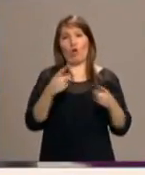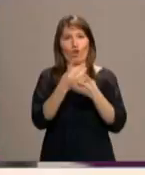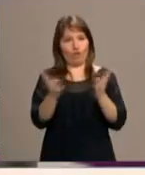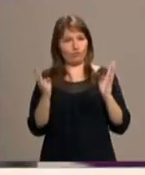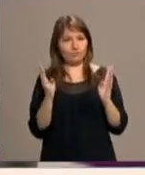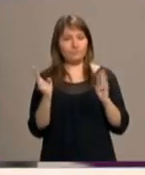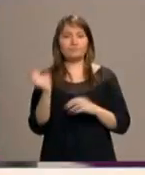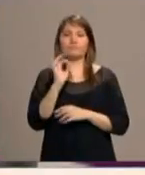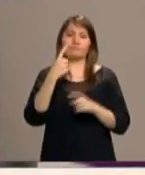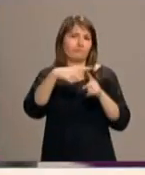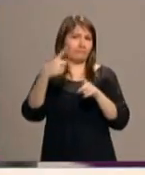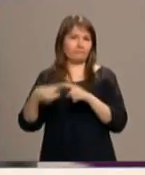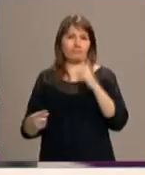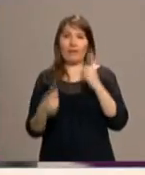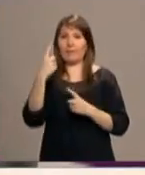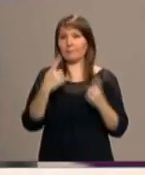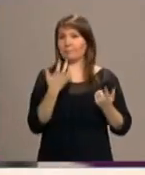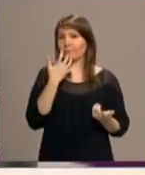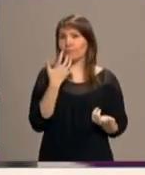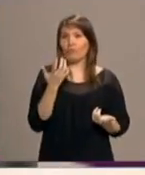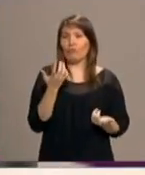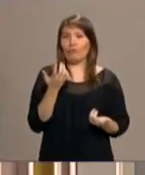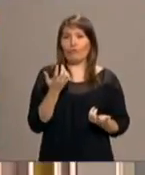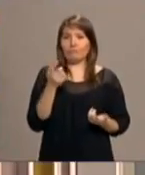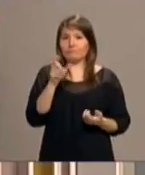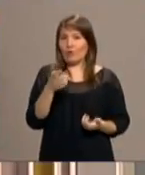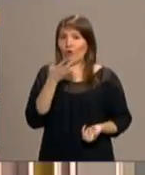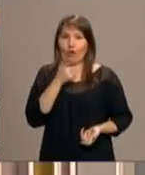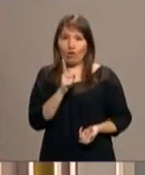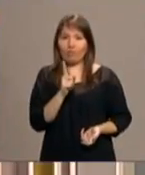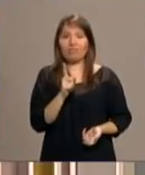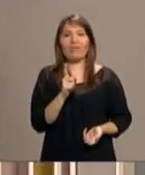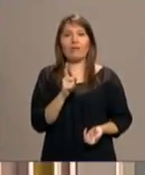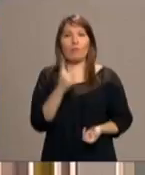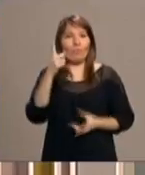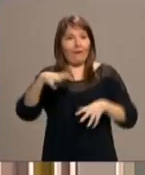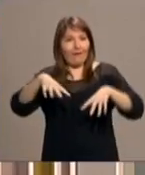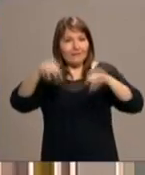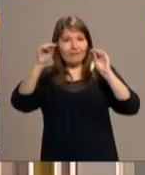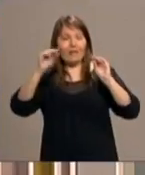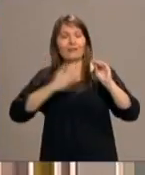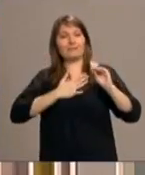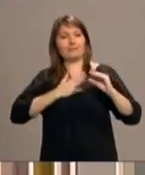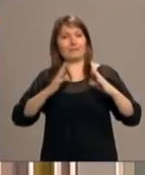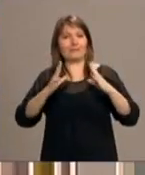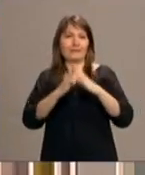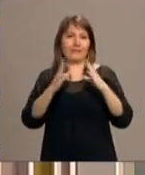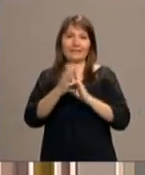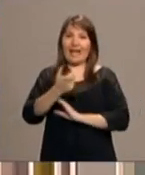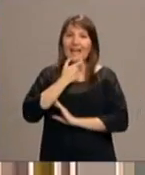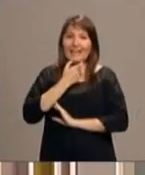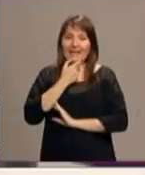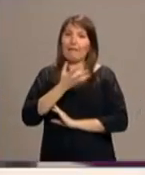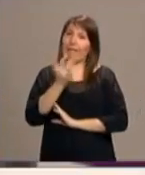que a veces los madrileños conocemos poco. Por ejemplo, hay una catedral de una iglesia anglicana española en Madrid,